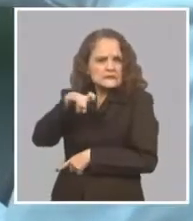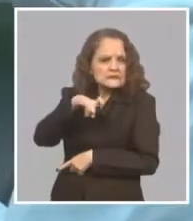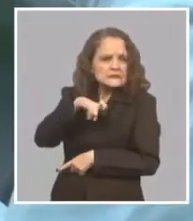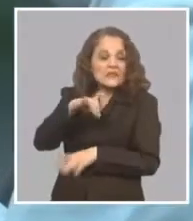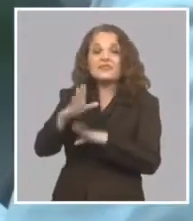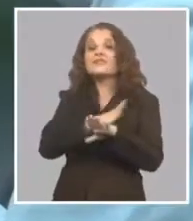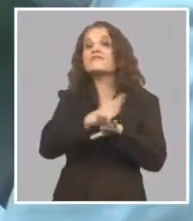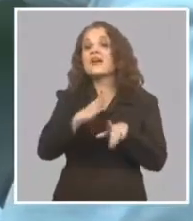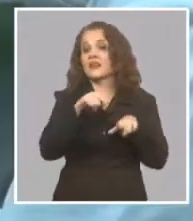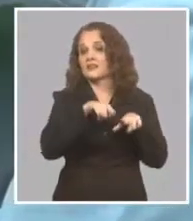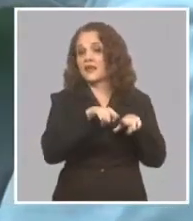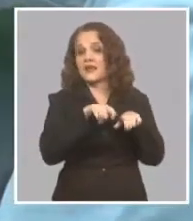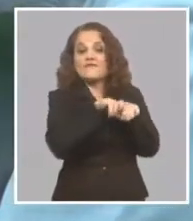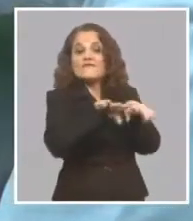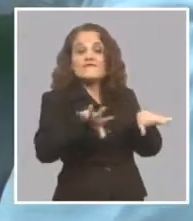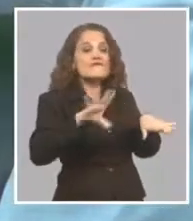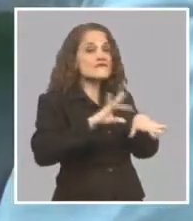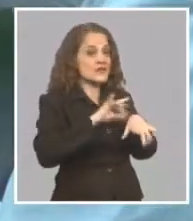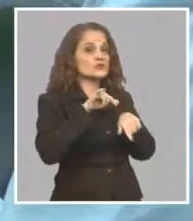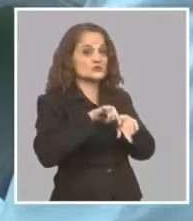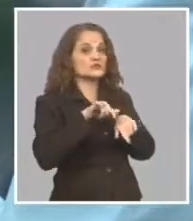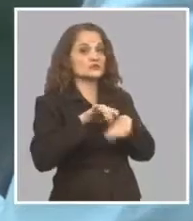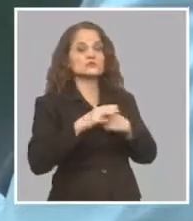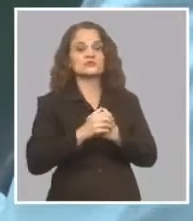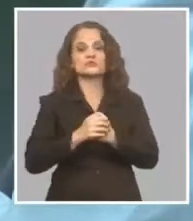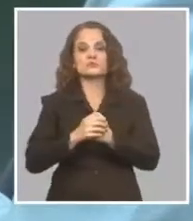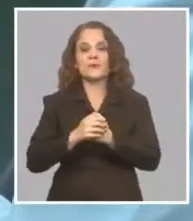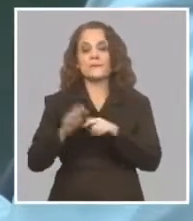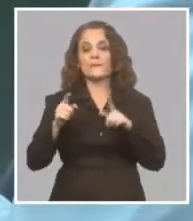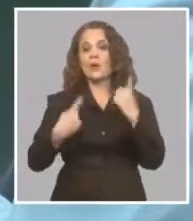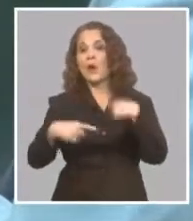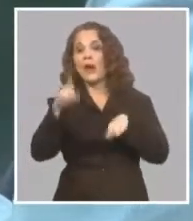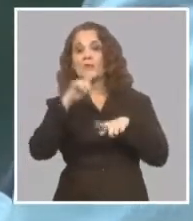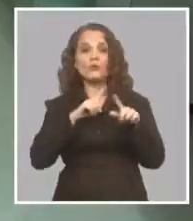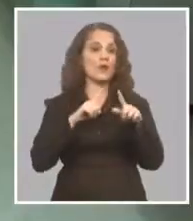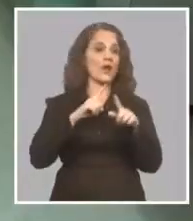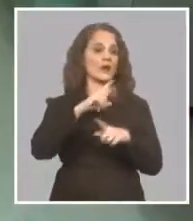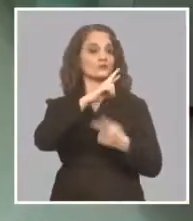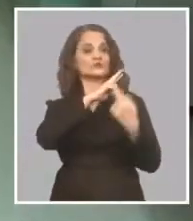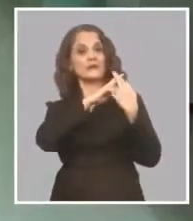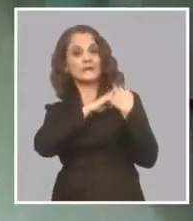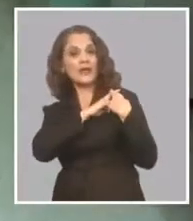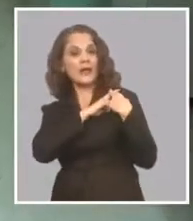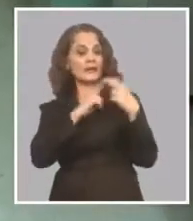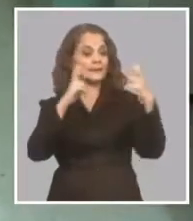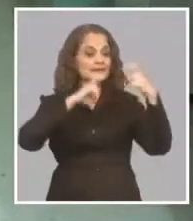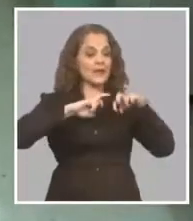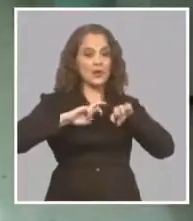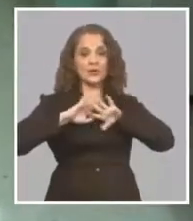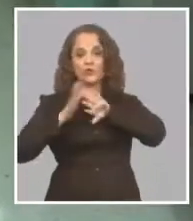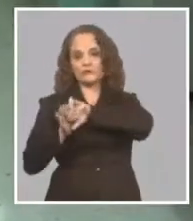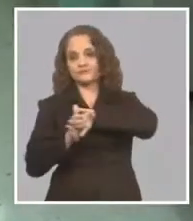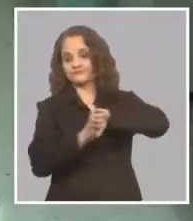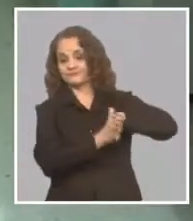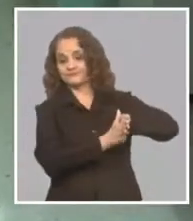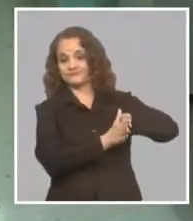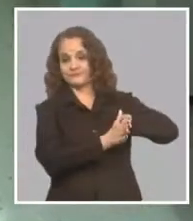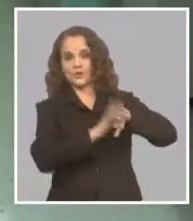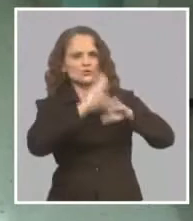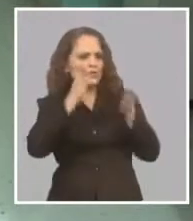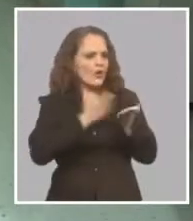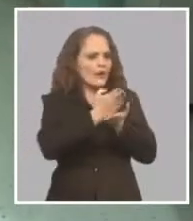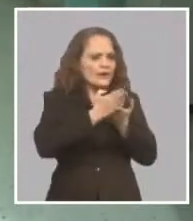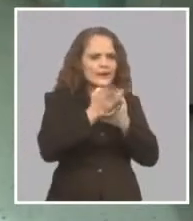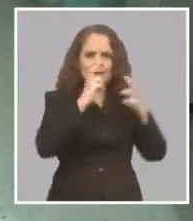que dejar a mano Otras responsabilidades Que como investigador Antes tenía Digamos El seguimiento de los proyectos De investigación Son mis